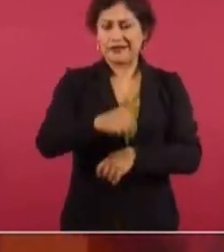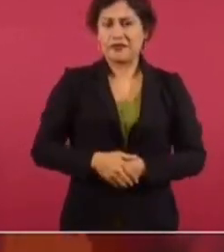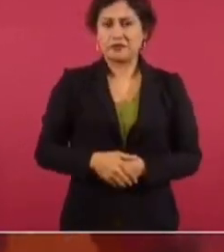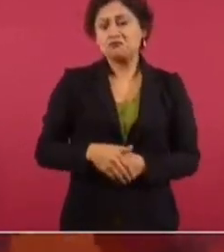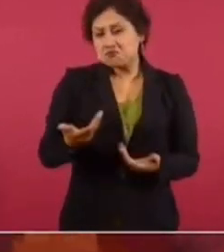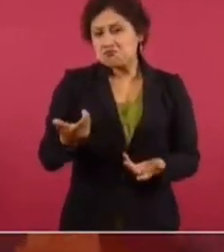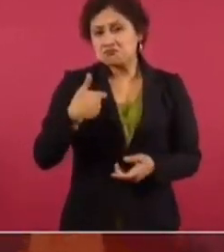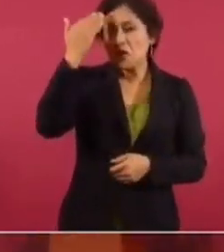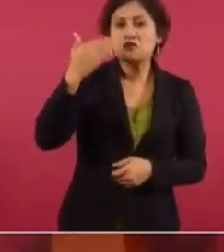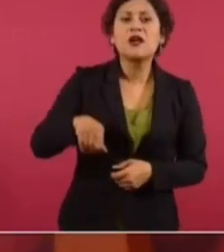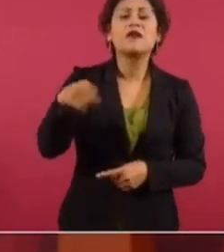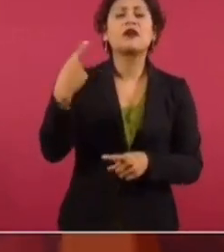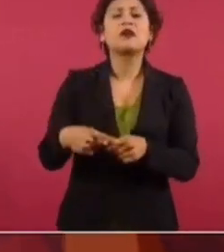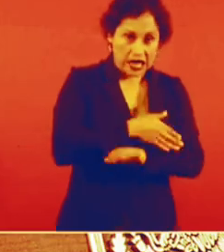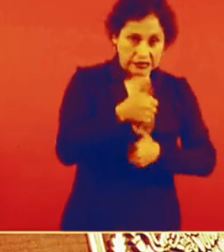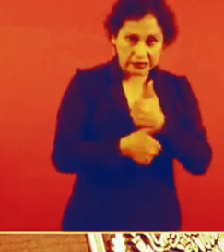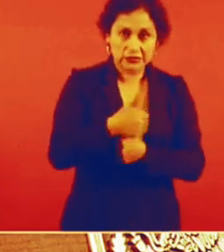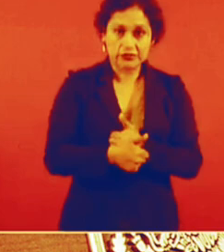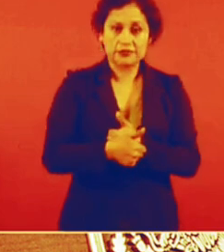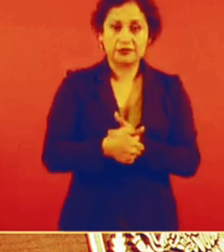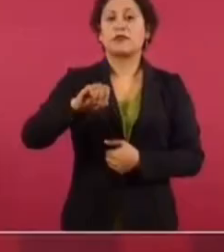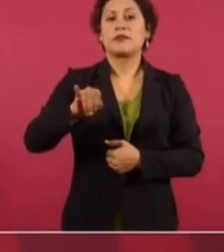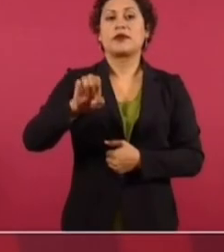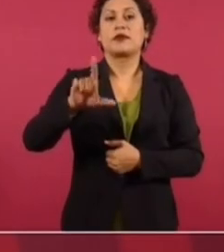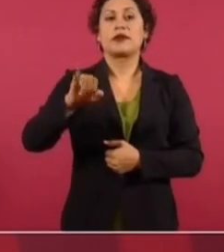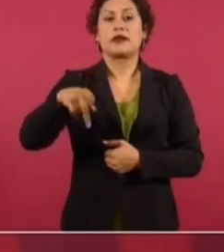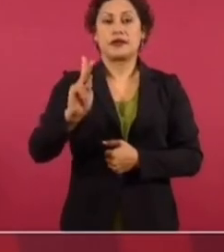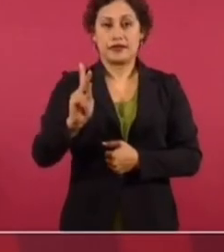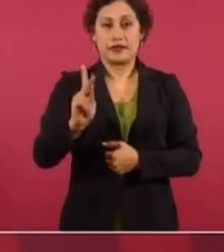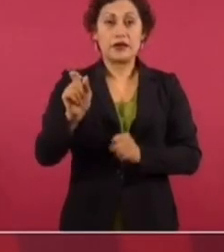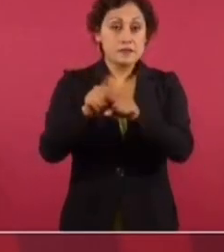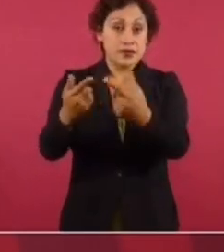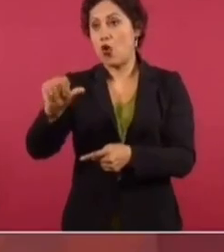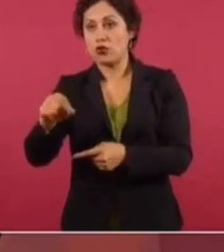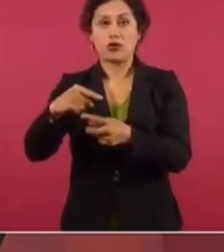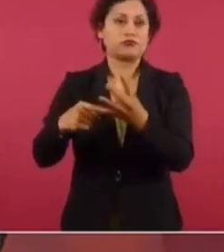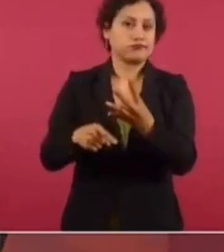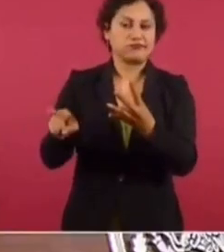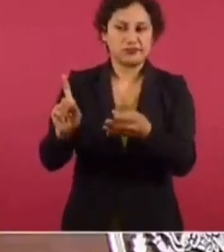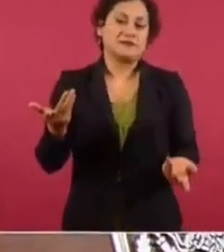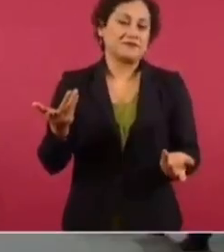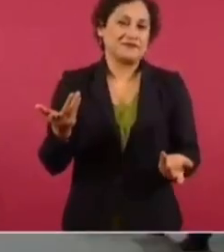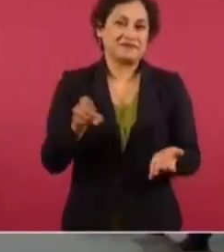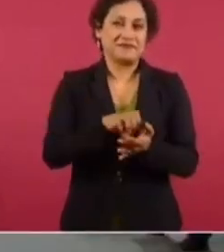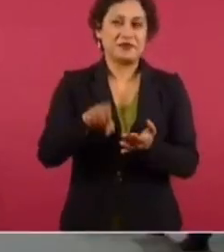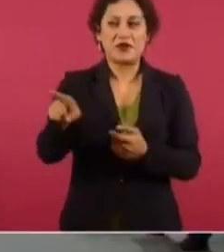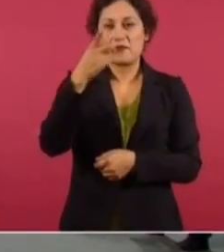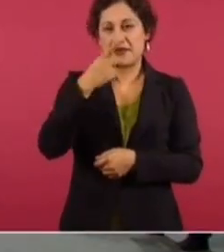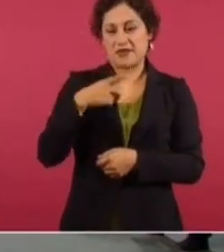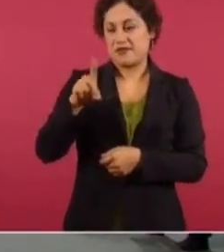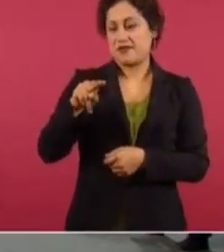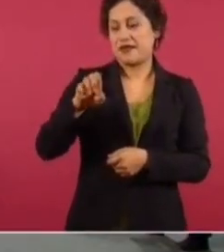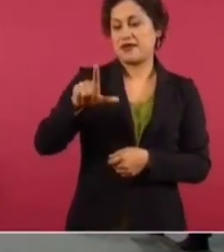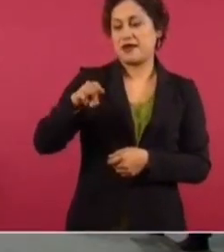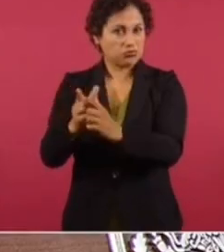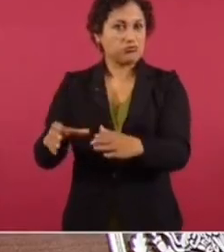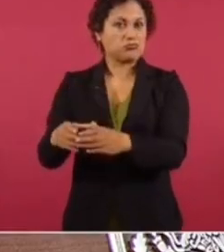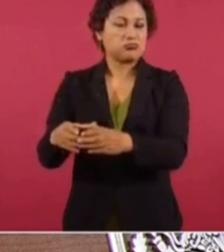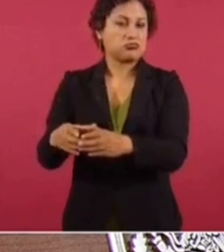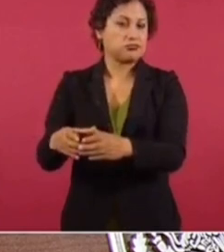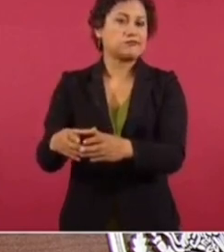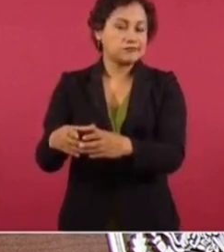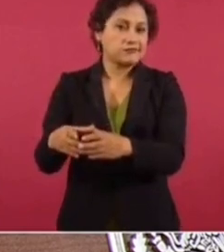Nada más para saber si son los mismos. Pejelí, y eran los mismos. Claudio, Krause, Daniel Moreno y Rafael.